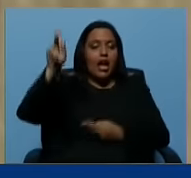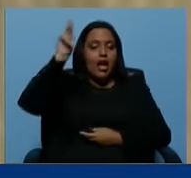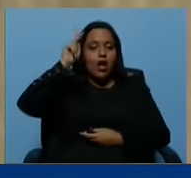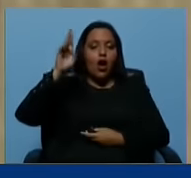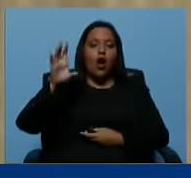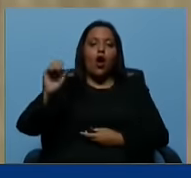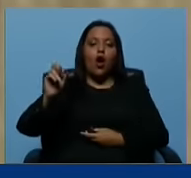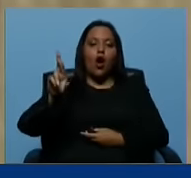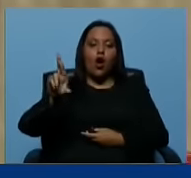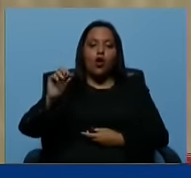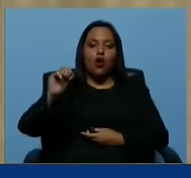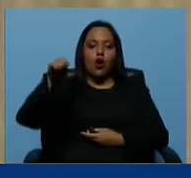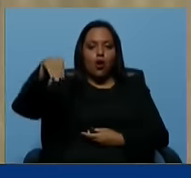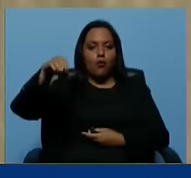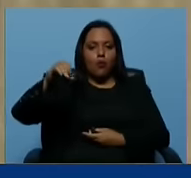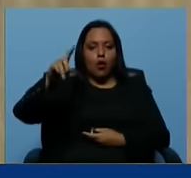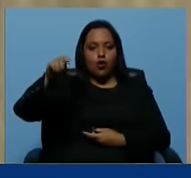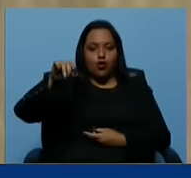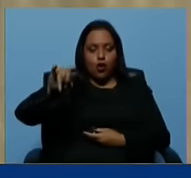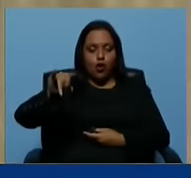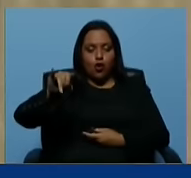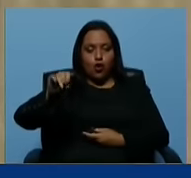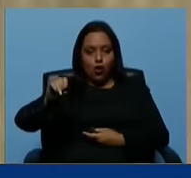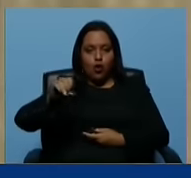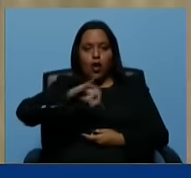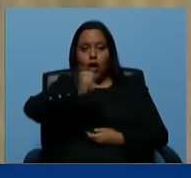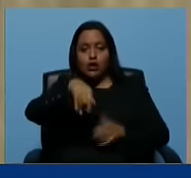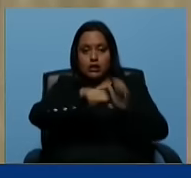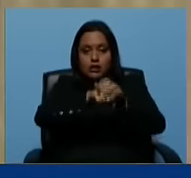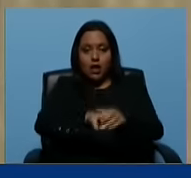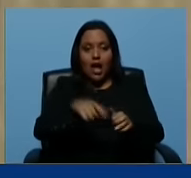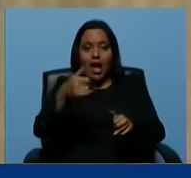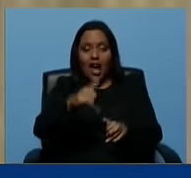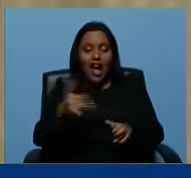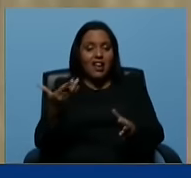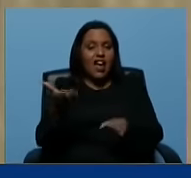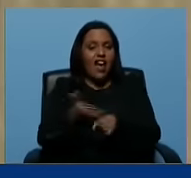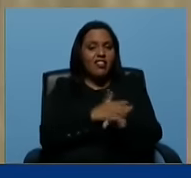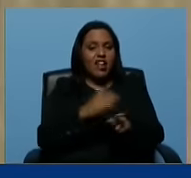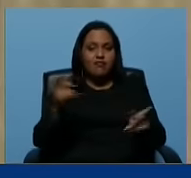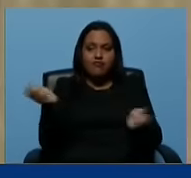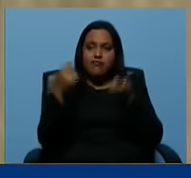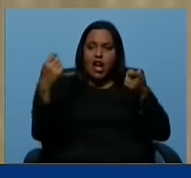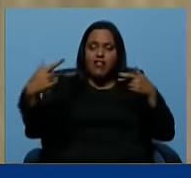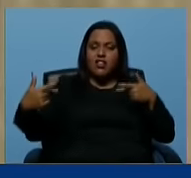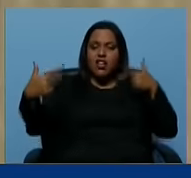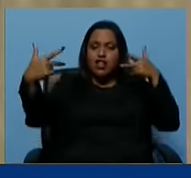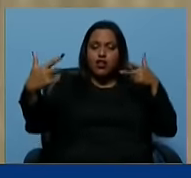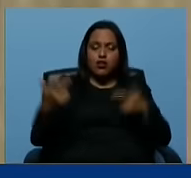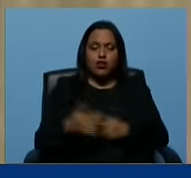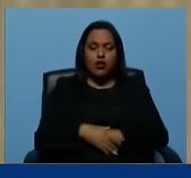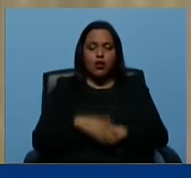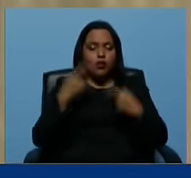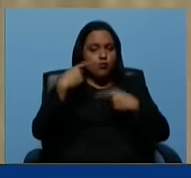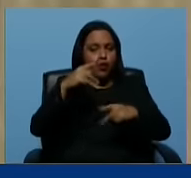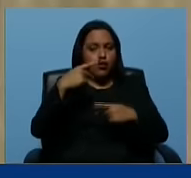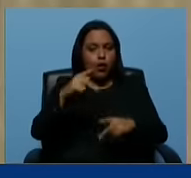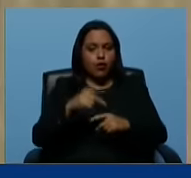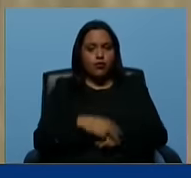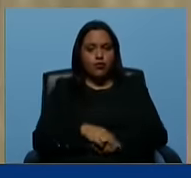Gregorio Hernández, fueron transmitidos en vivo por TikTok y TikTok en vez de